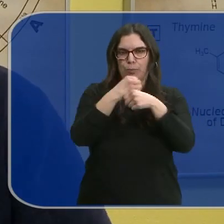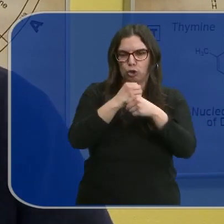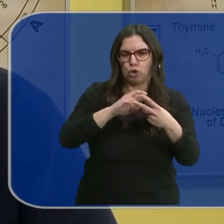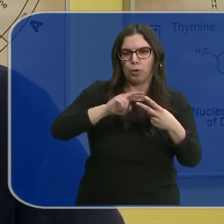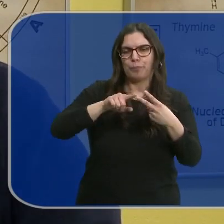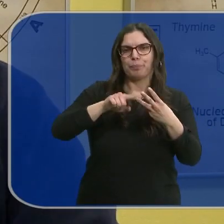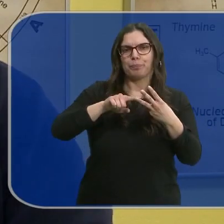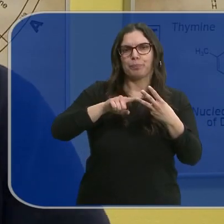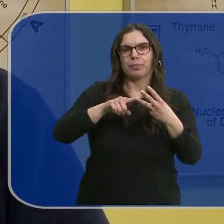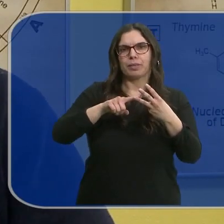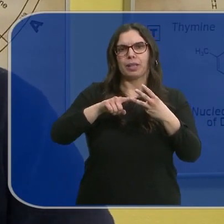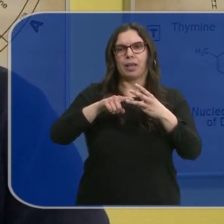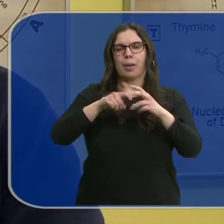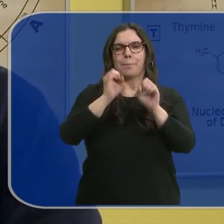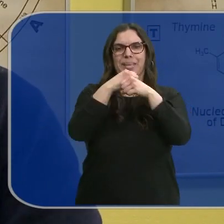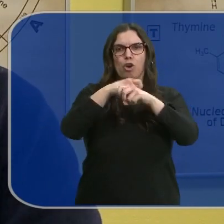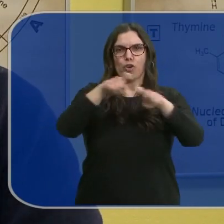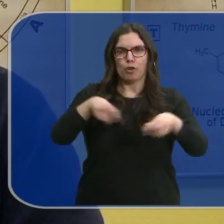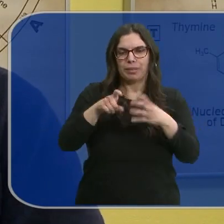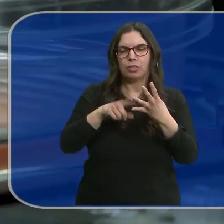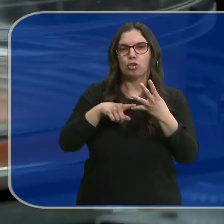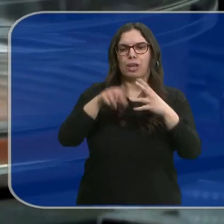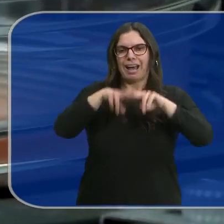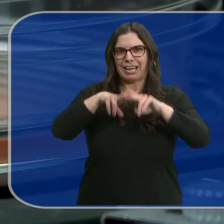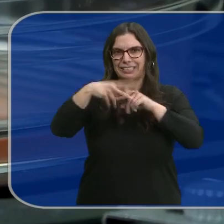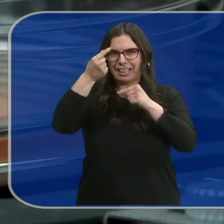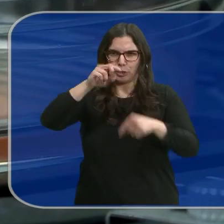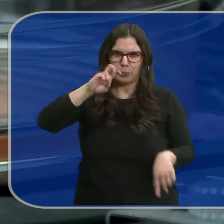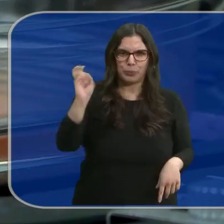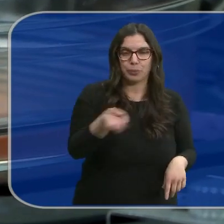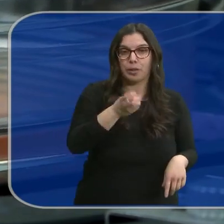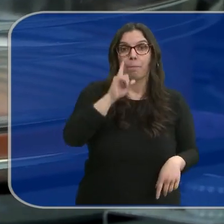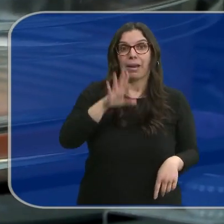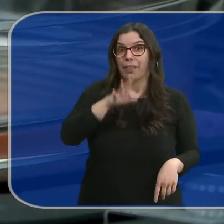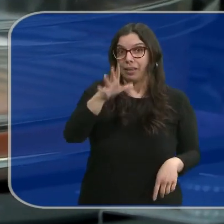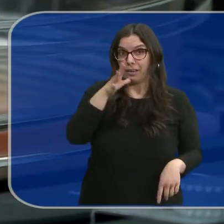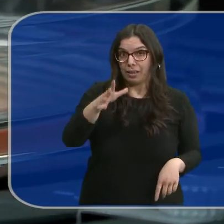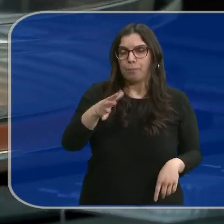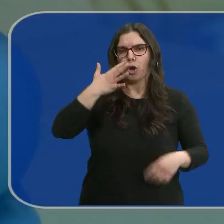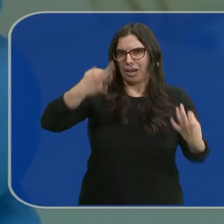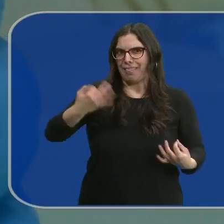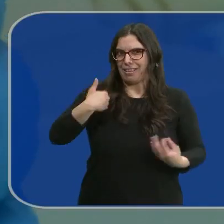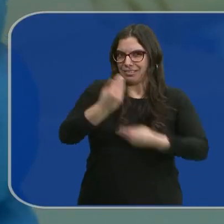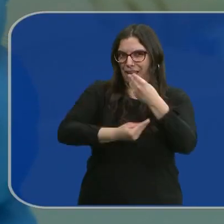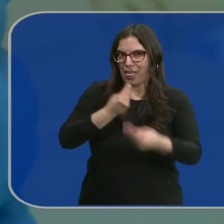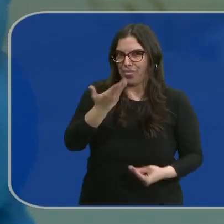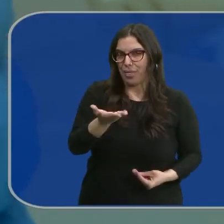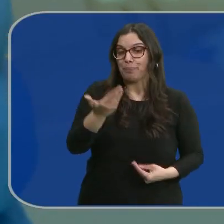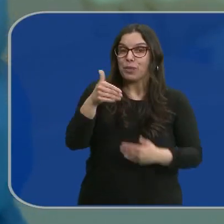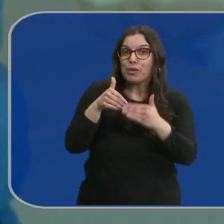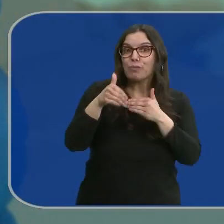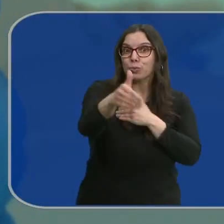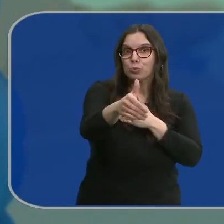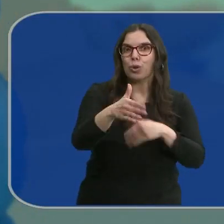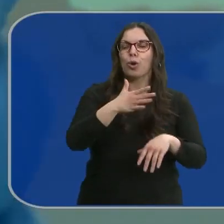laboratorio, bioinformáticos, analistas de datos. Aunque parezca increíble es algo que ya se está aplicando y que en el